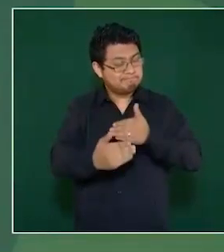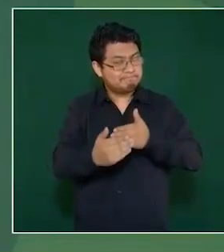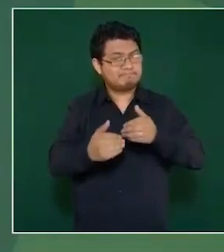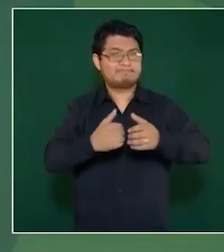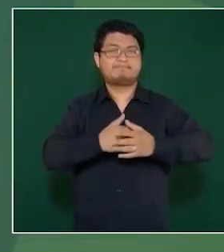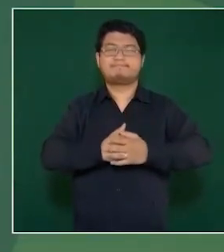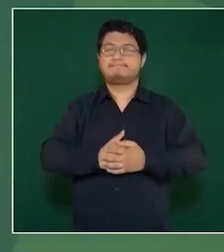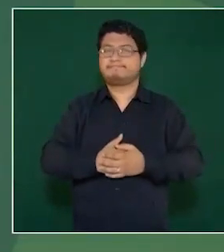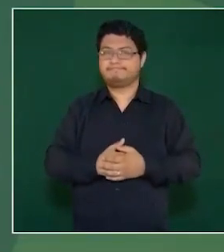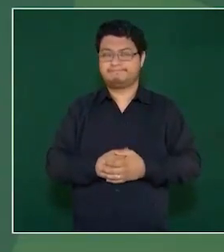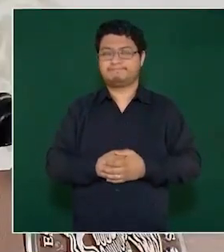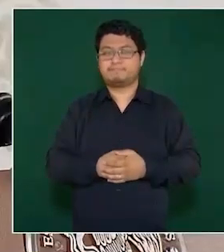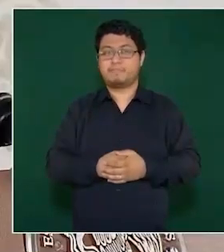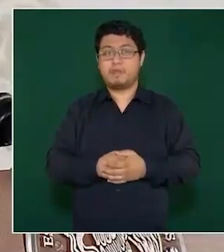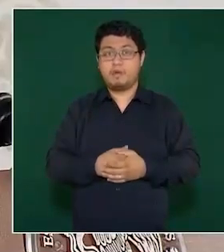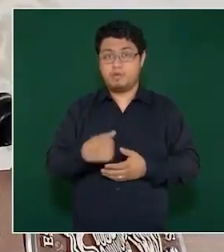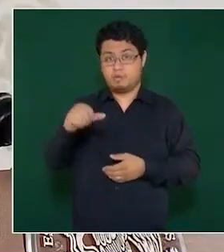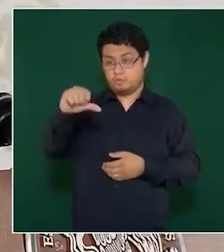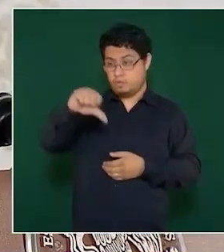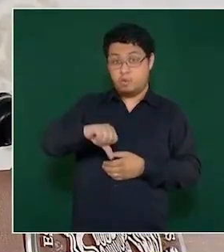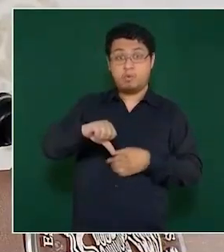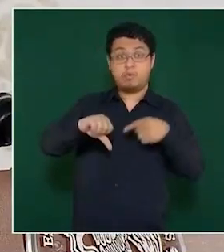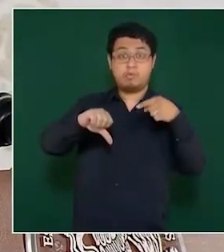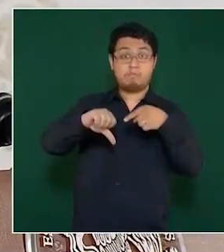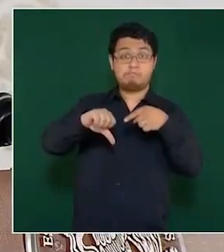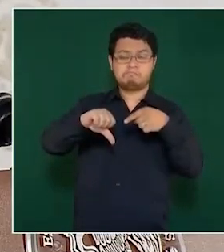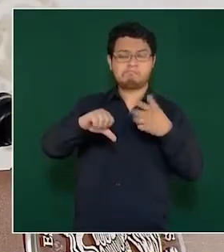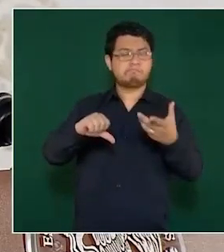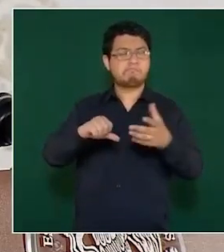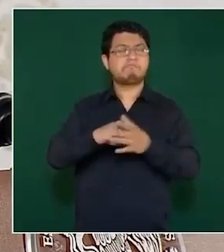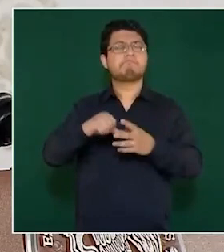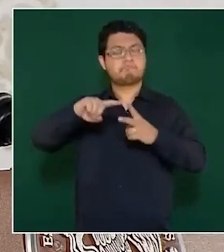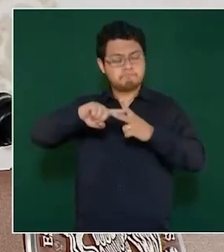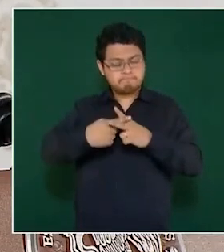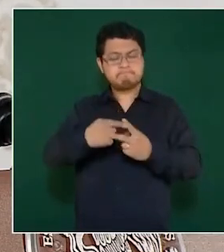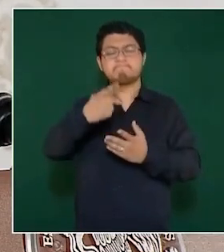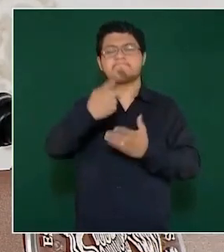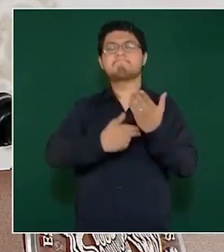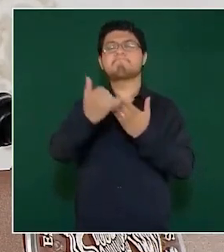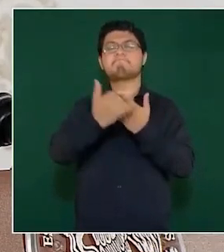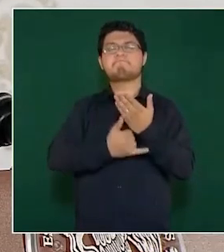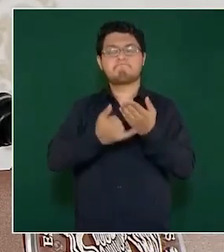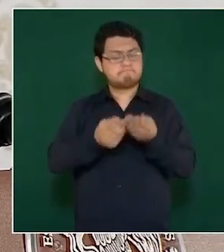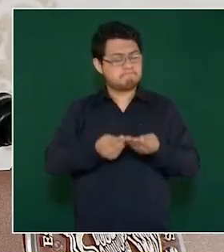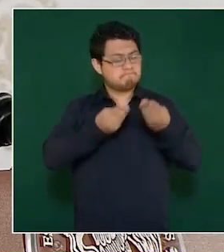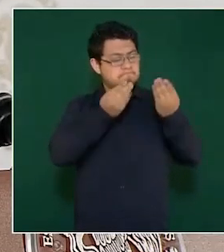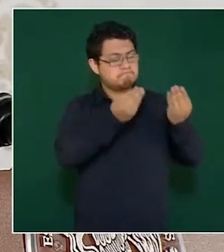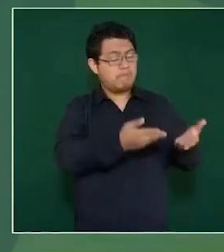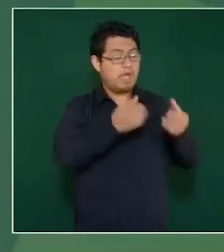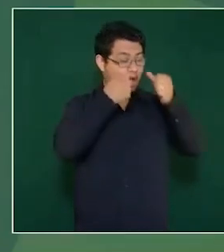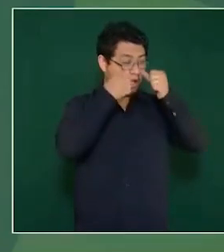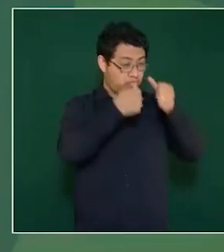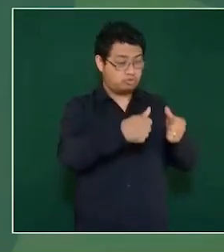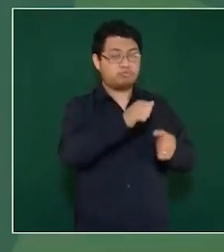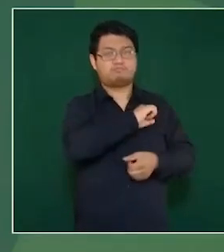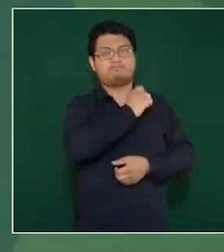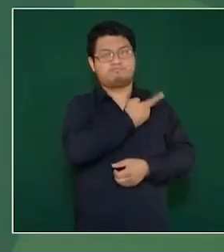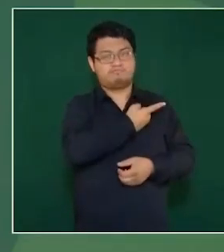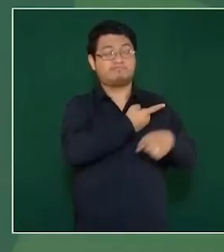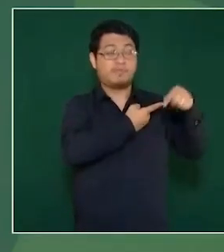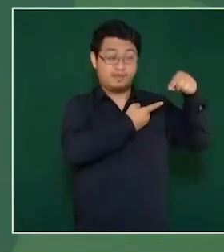hoy inicia este plan de mejoramiento de salud en Campeche.